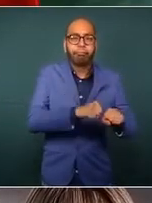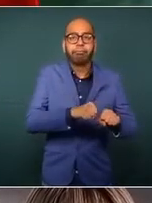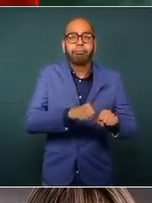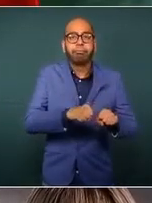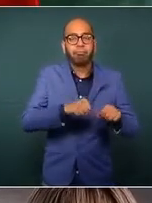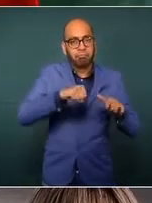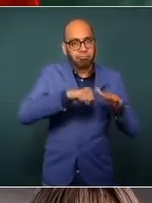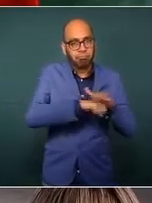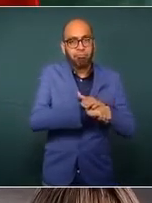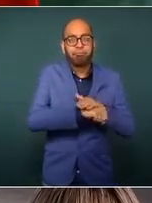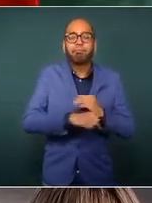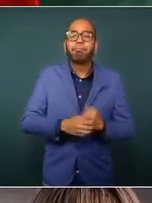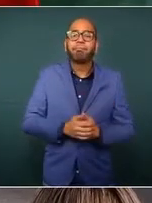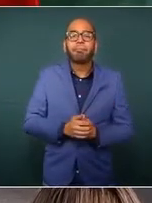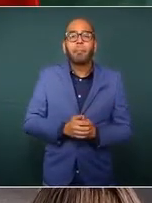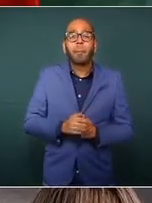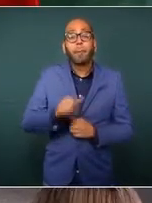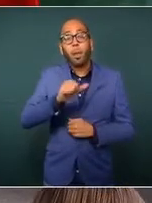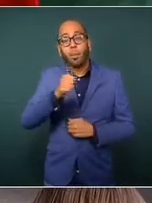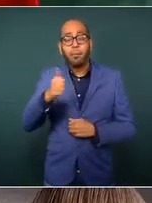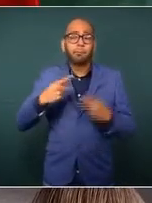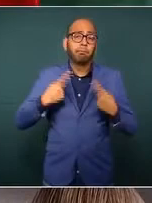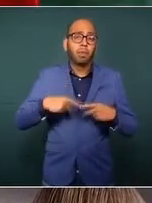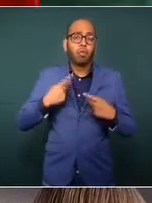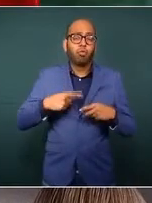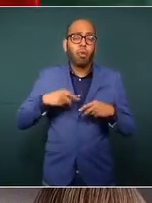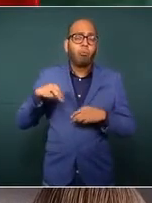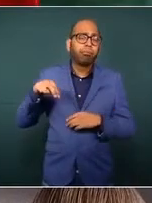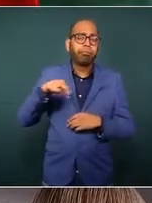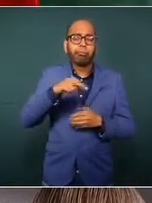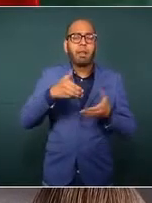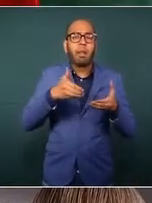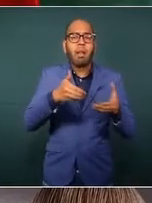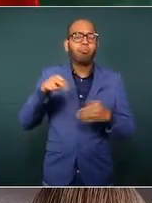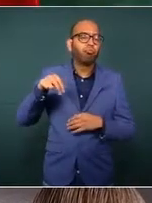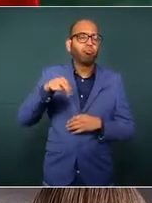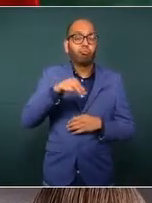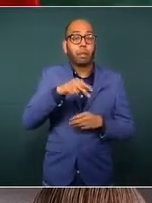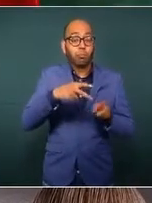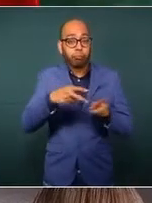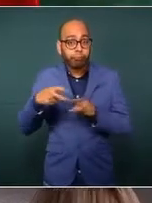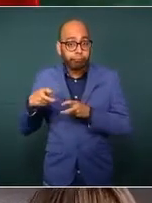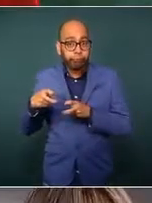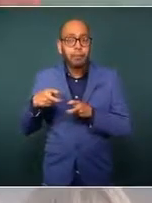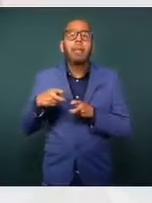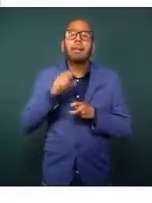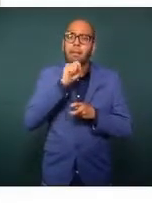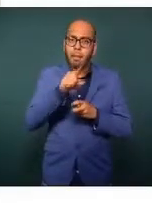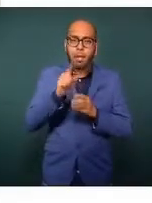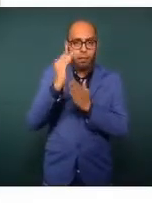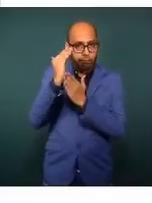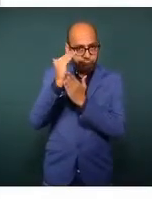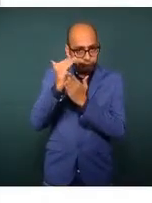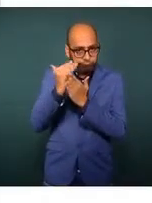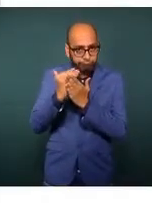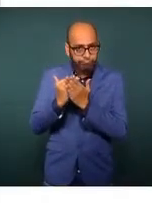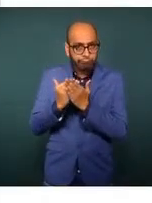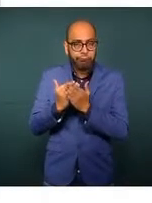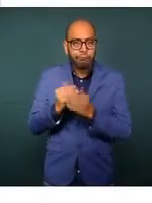En el tema de robo a transeúnte, también a la baja, de manera muy significativa,